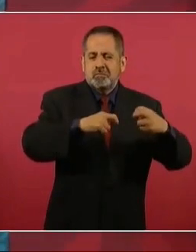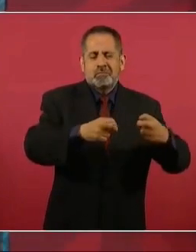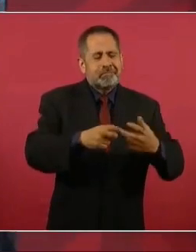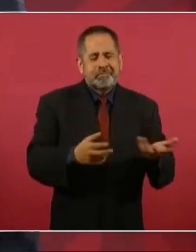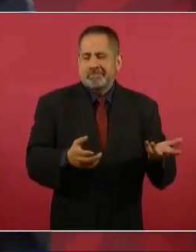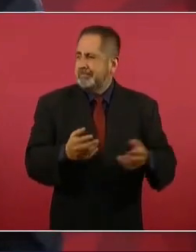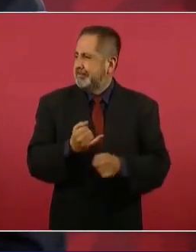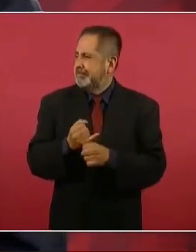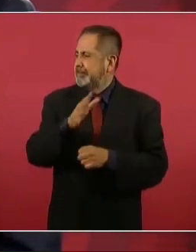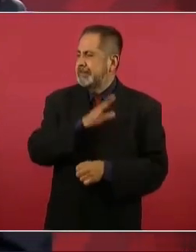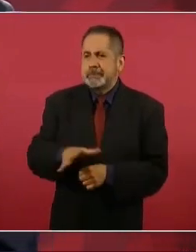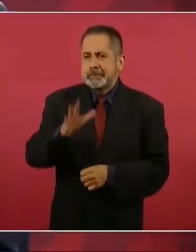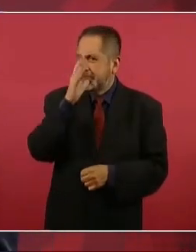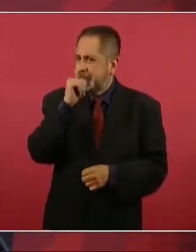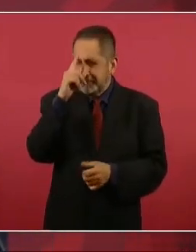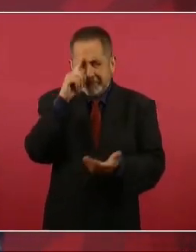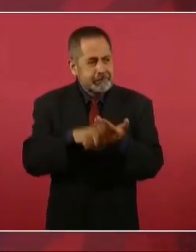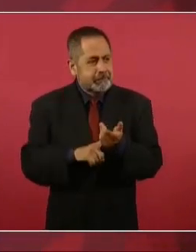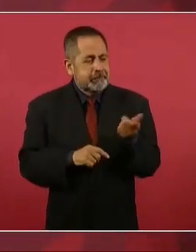le otorguen